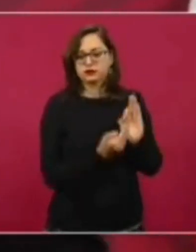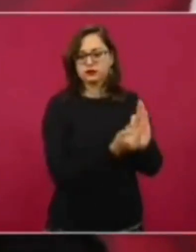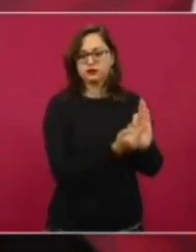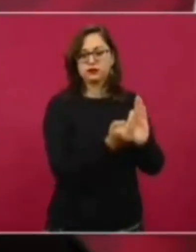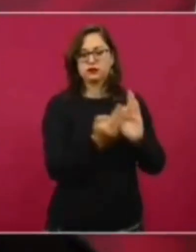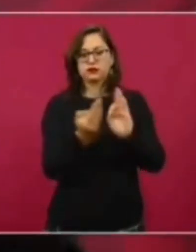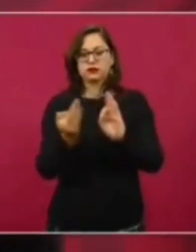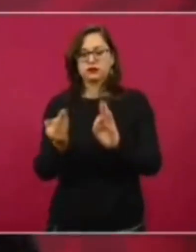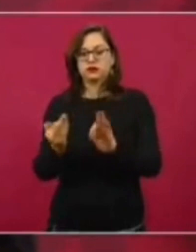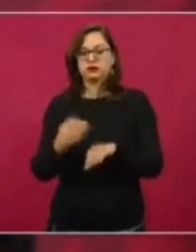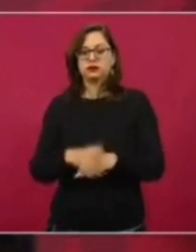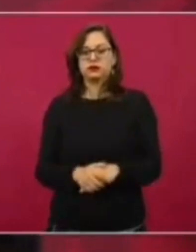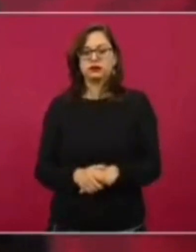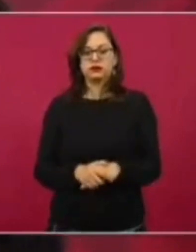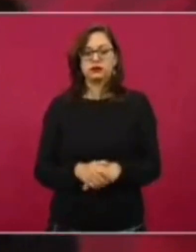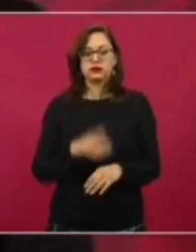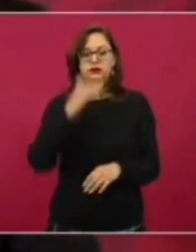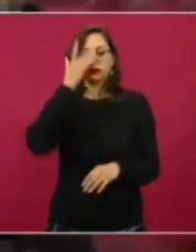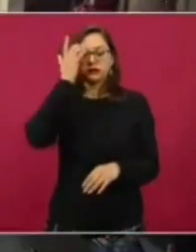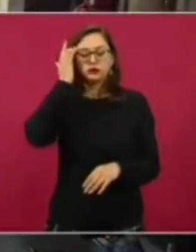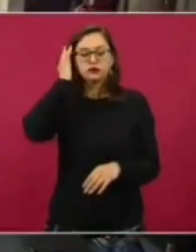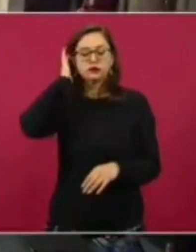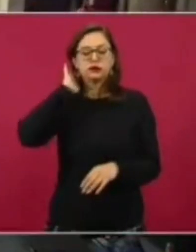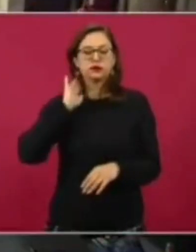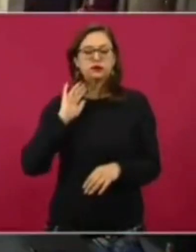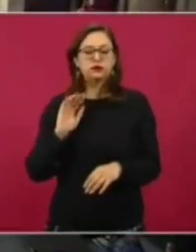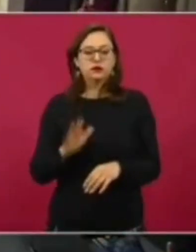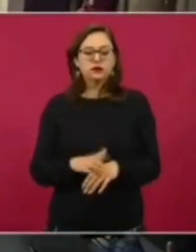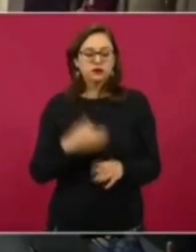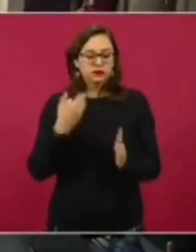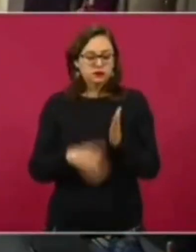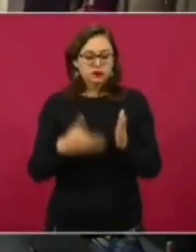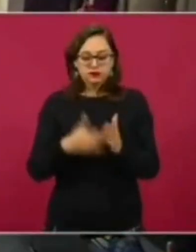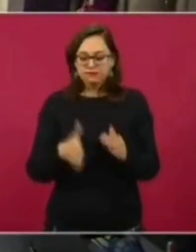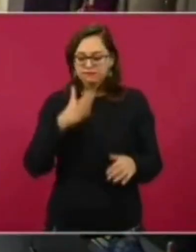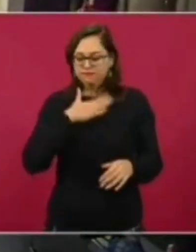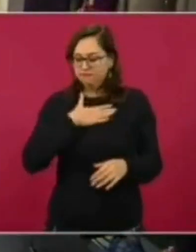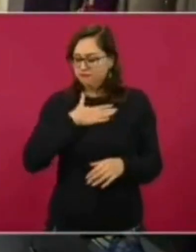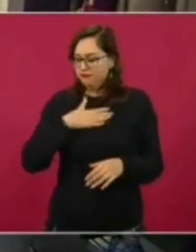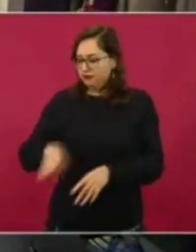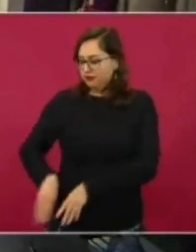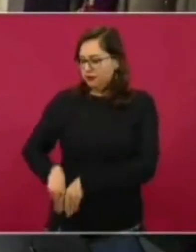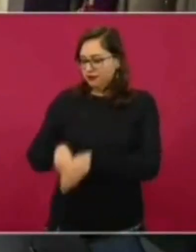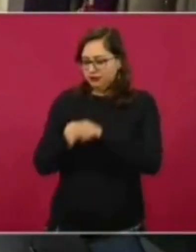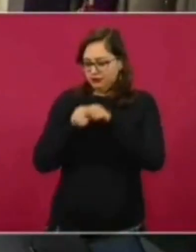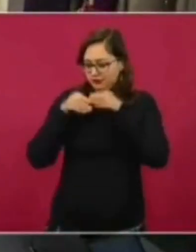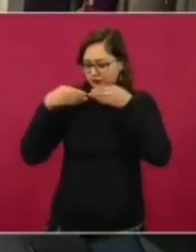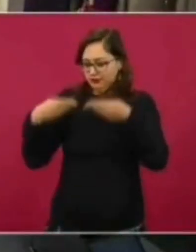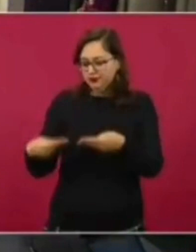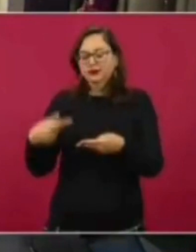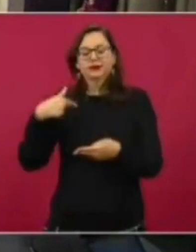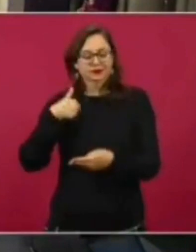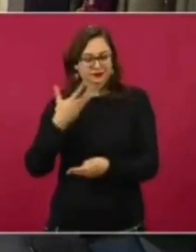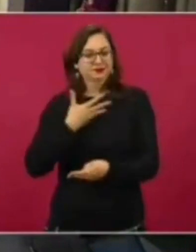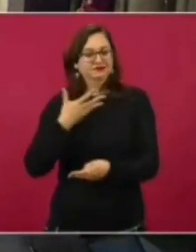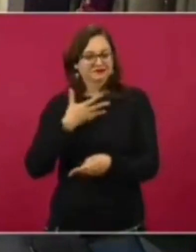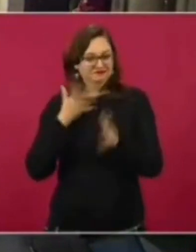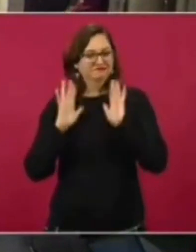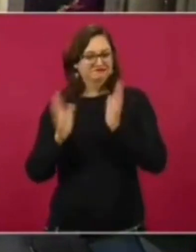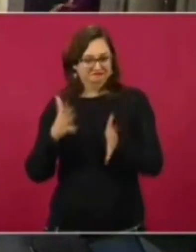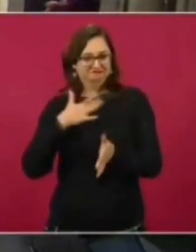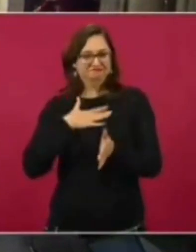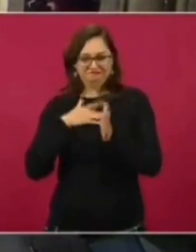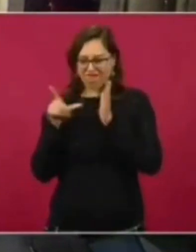No traigo aquí mi cartera, pero yo ya tengo mi tarjeta